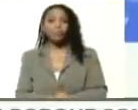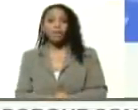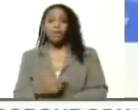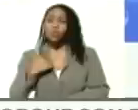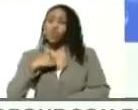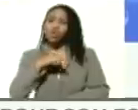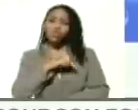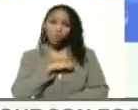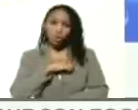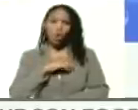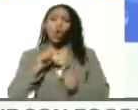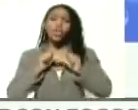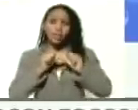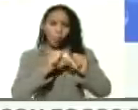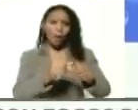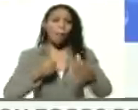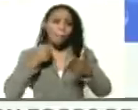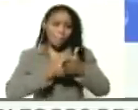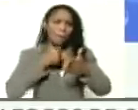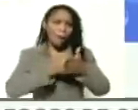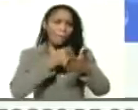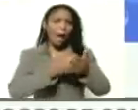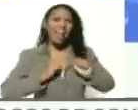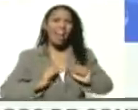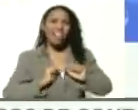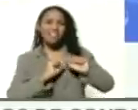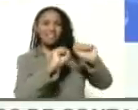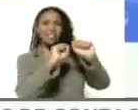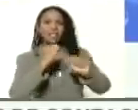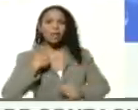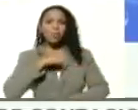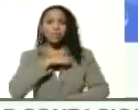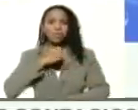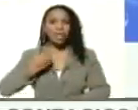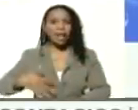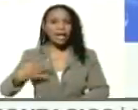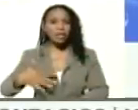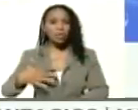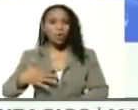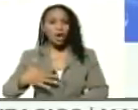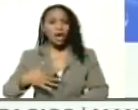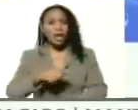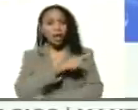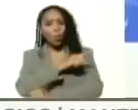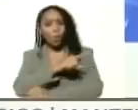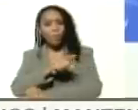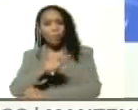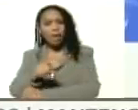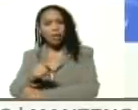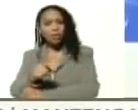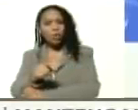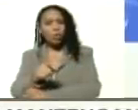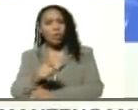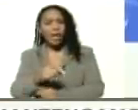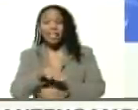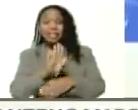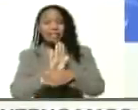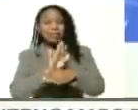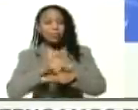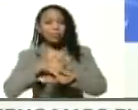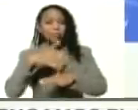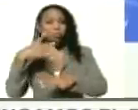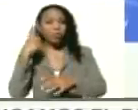Nosotros persistiremos en la defensa de nuestros derechos y en el cumplimiento del sagrado deber